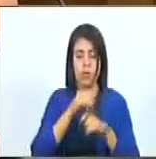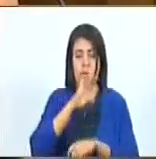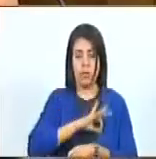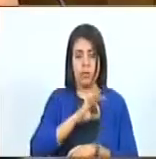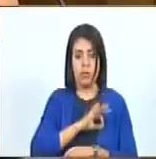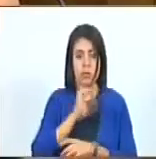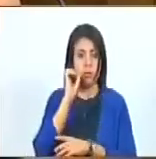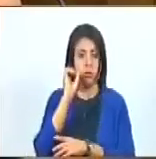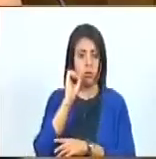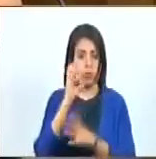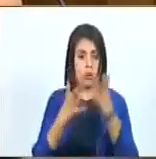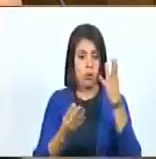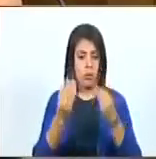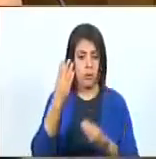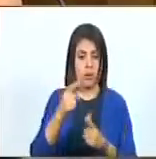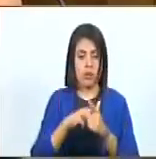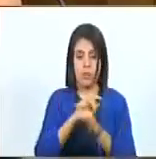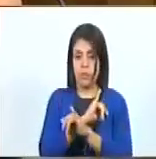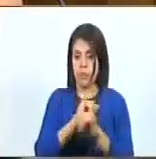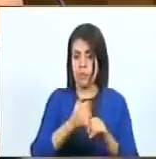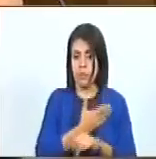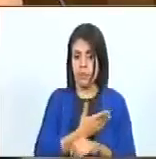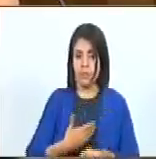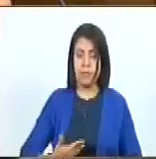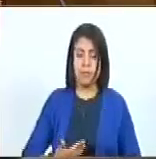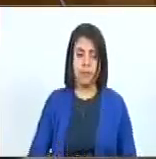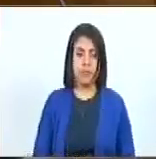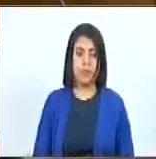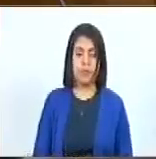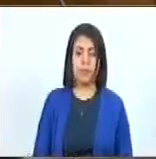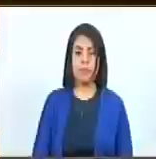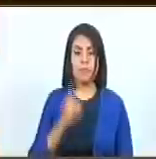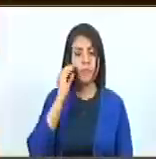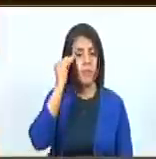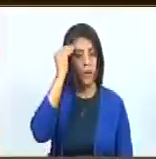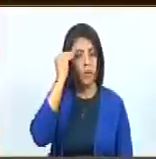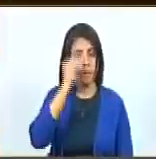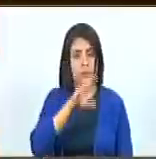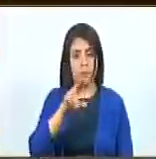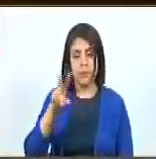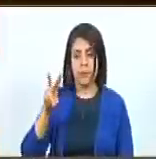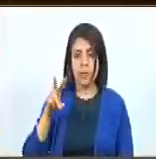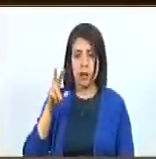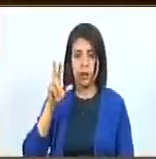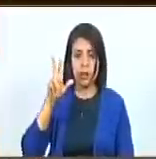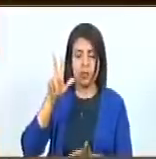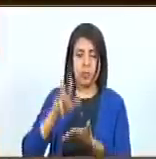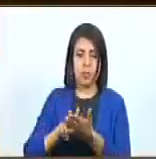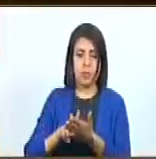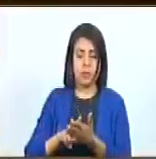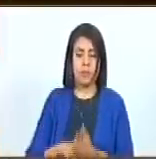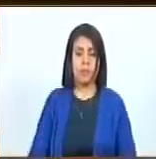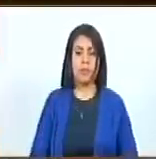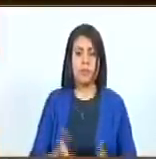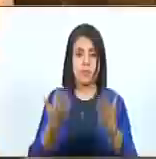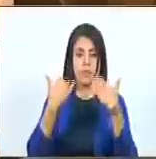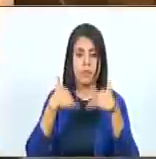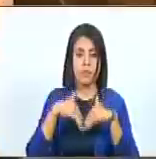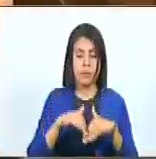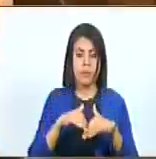de los Consejos Comunales. Esto, ciudadano presidente. En consideración el artículo, aprobado, siguiente.